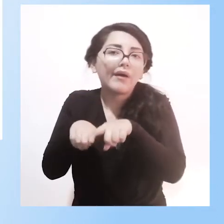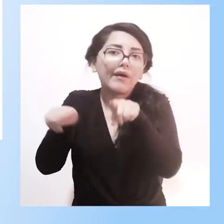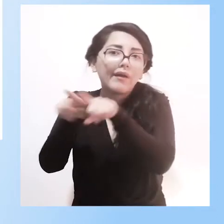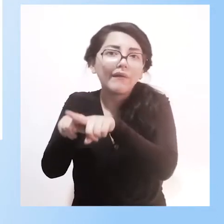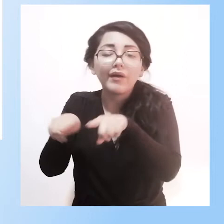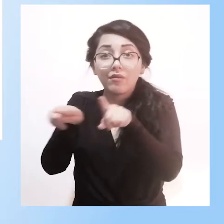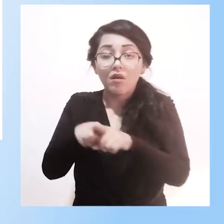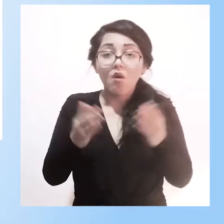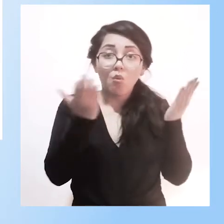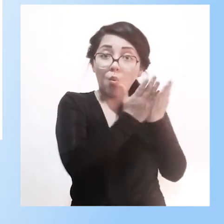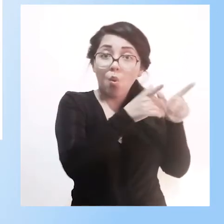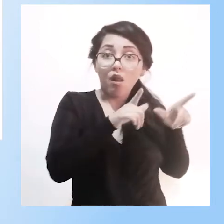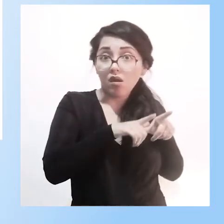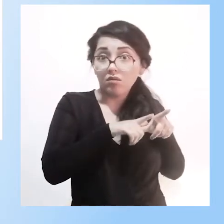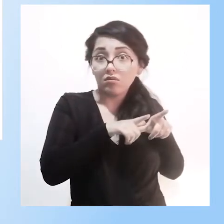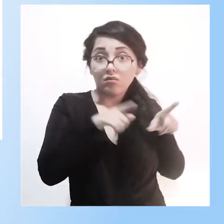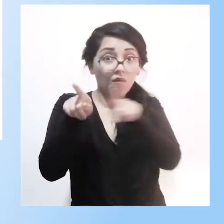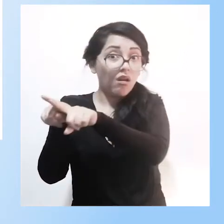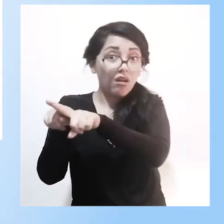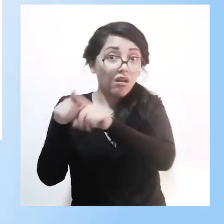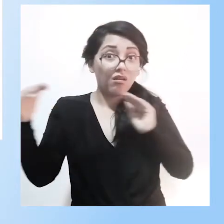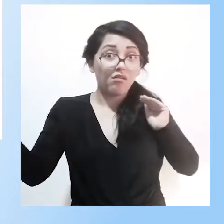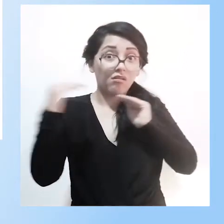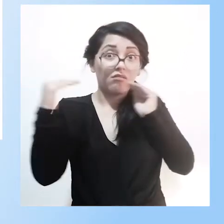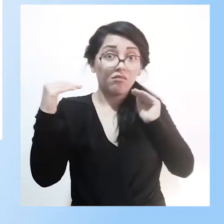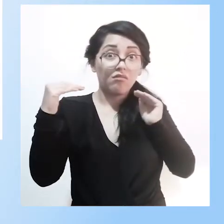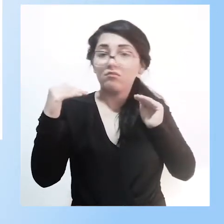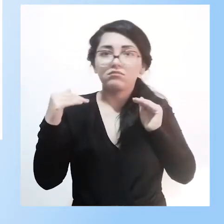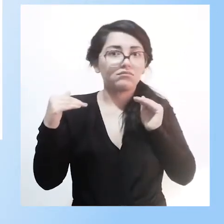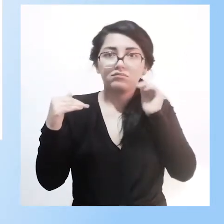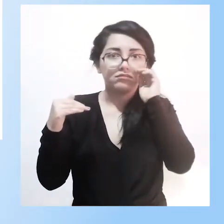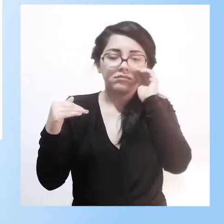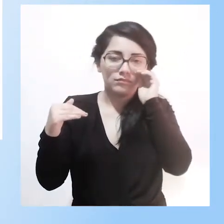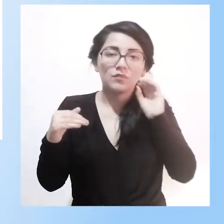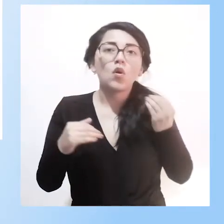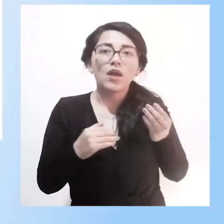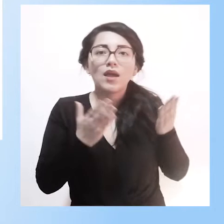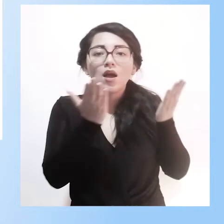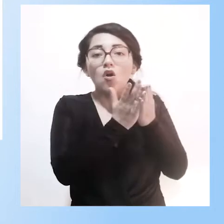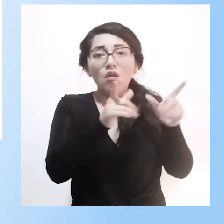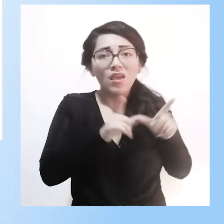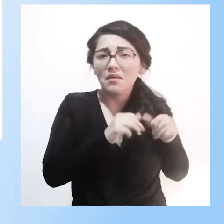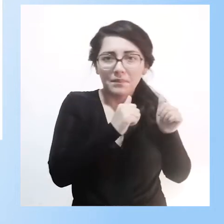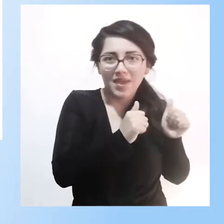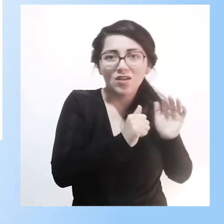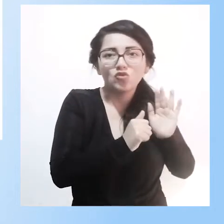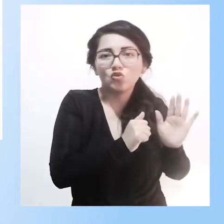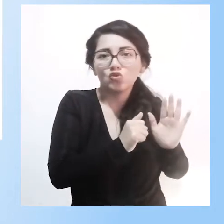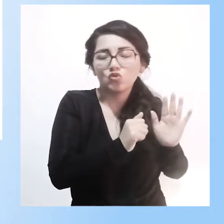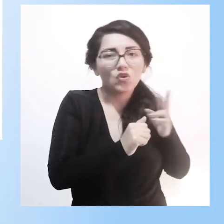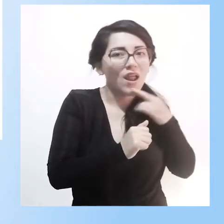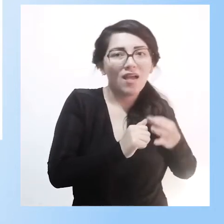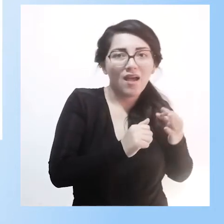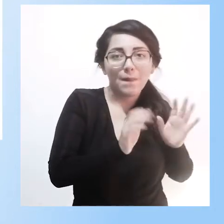de la escuela, que de pronto esa rutina en una situación normal no es mala, pero acá las